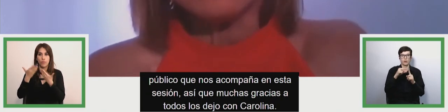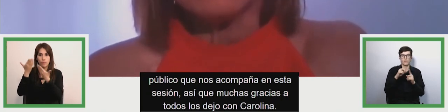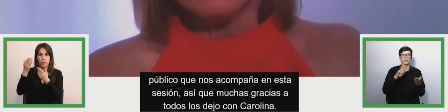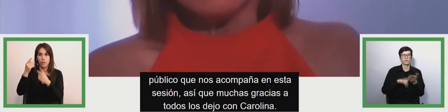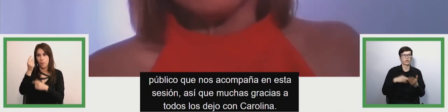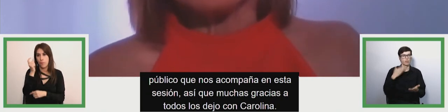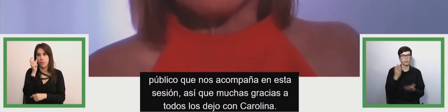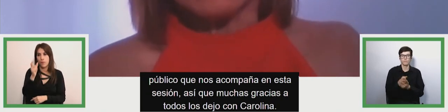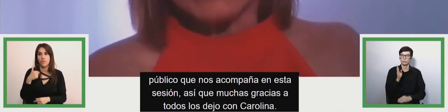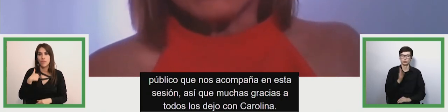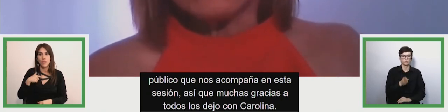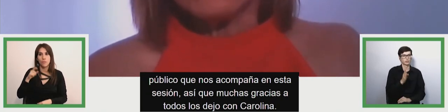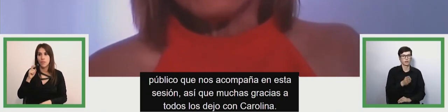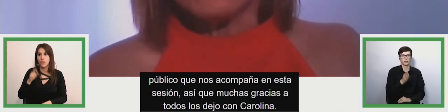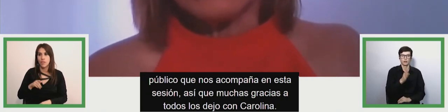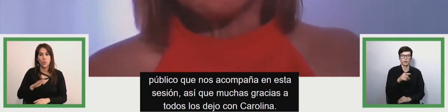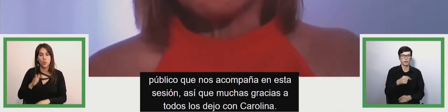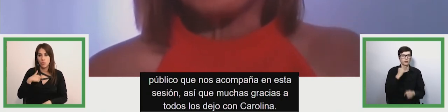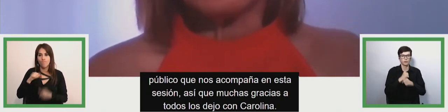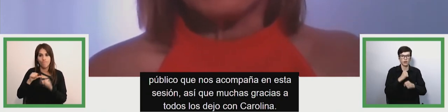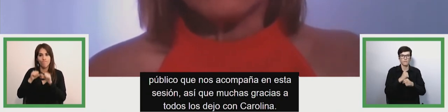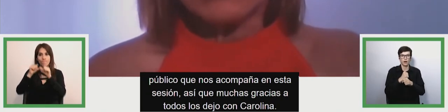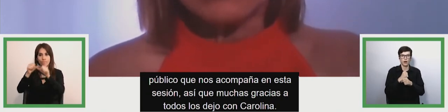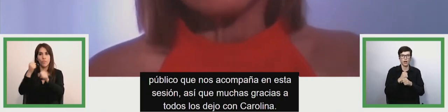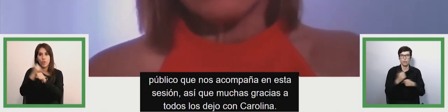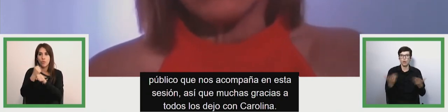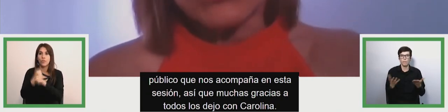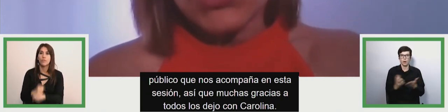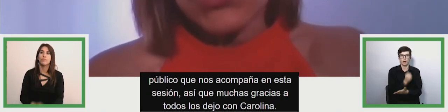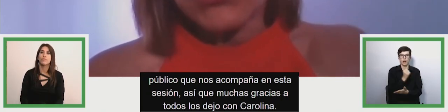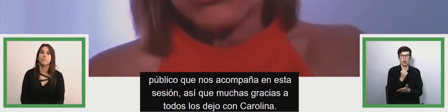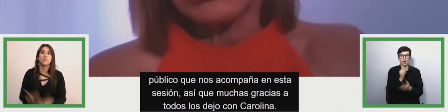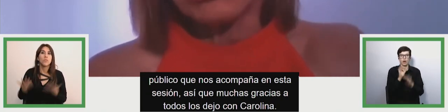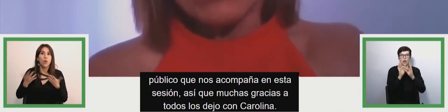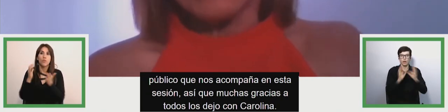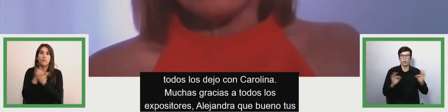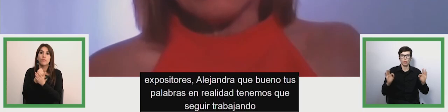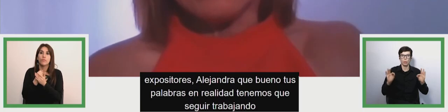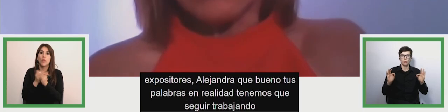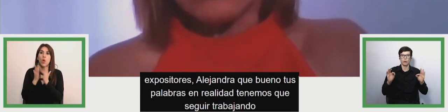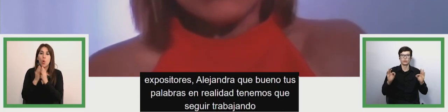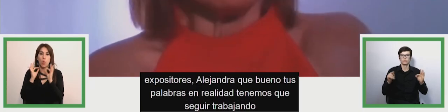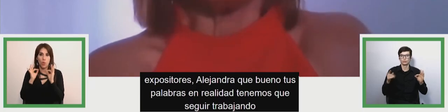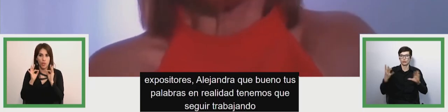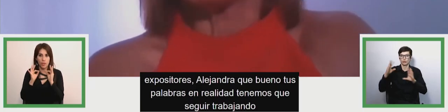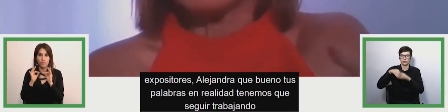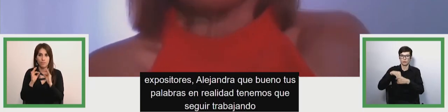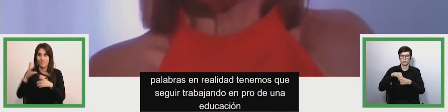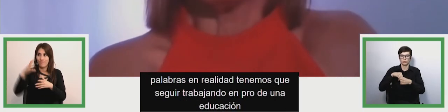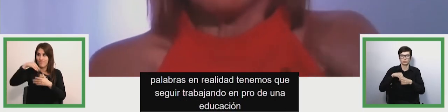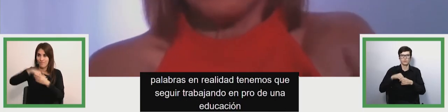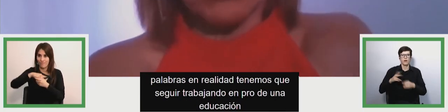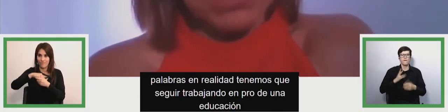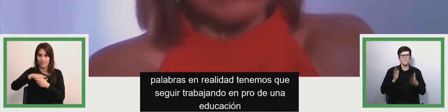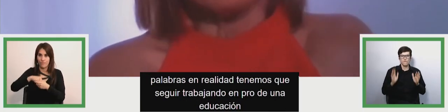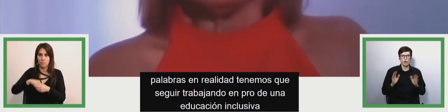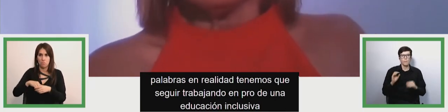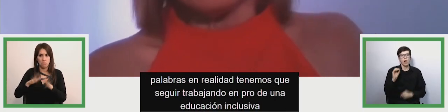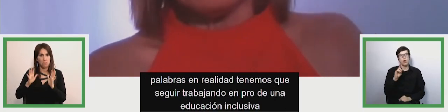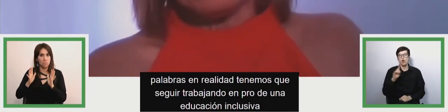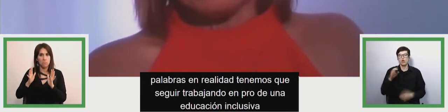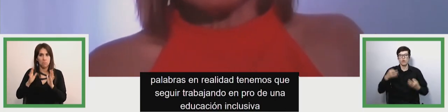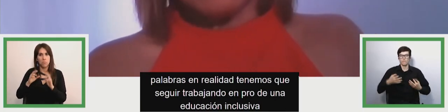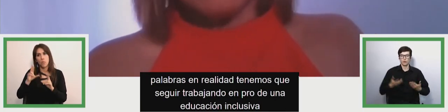que seguir trabajando en pro de una educación inclusiva formal o no formal